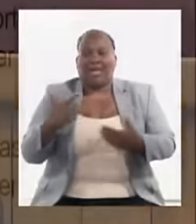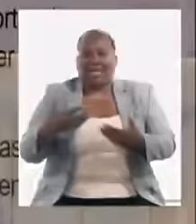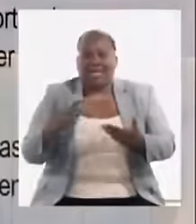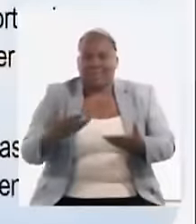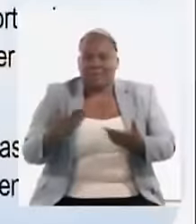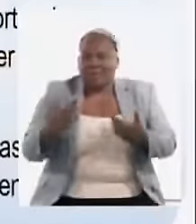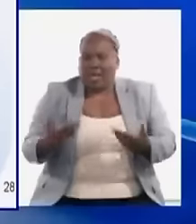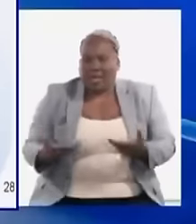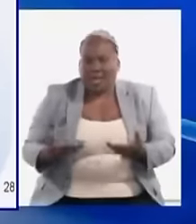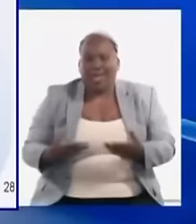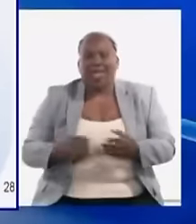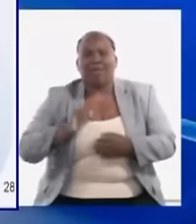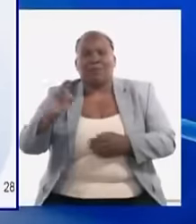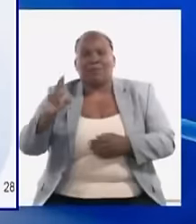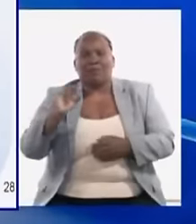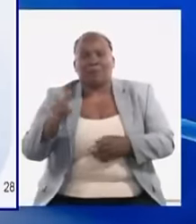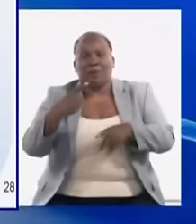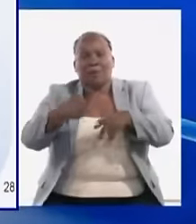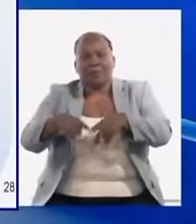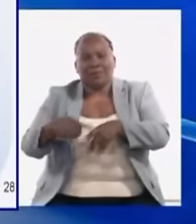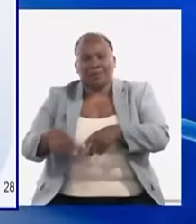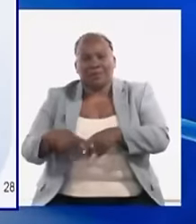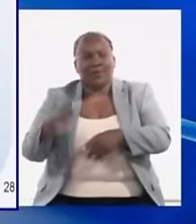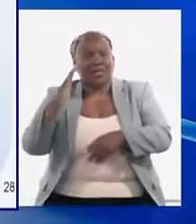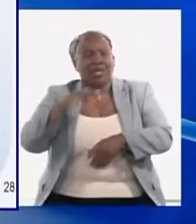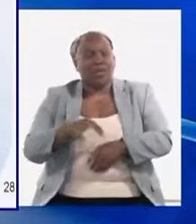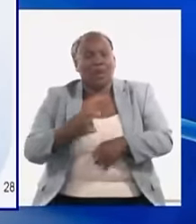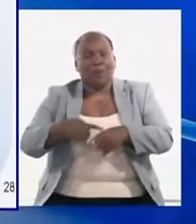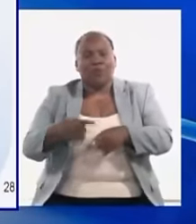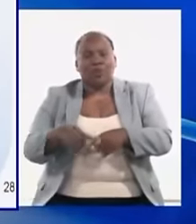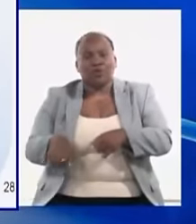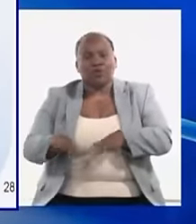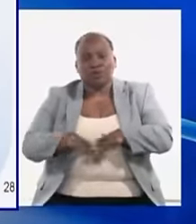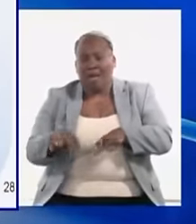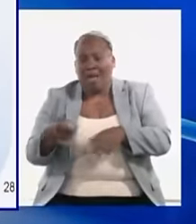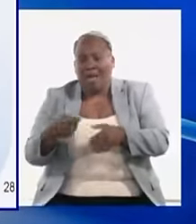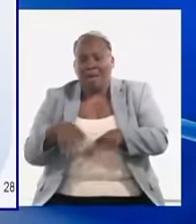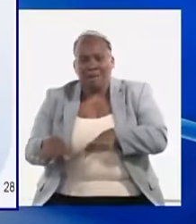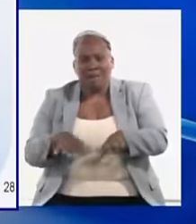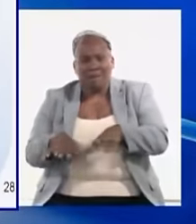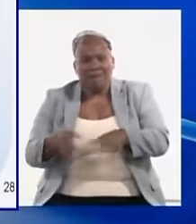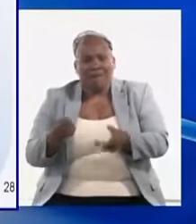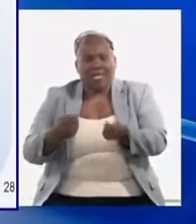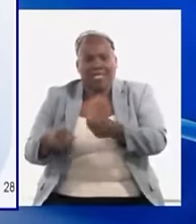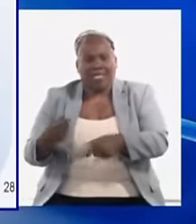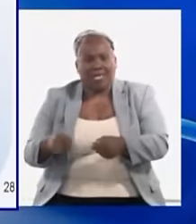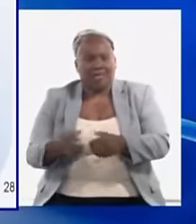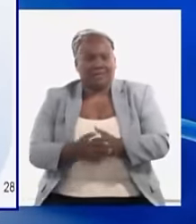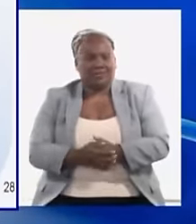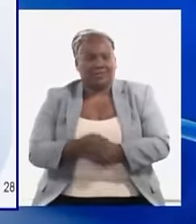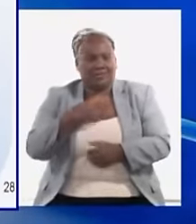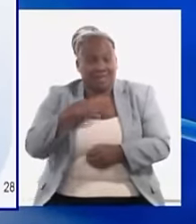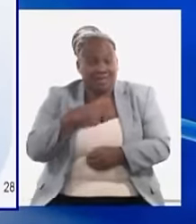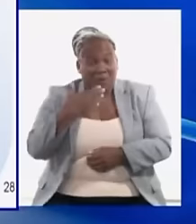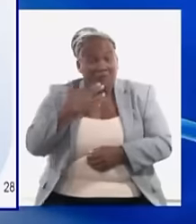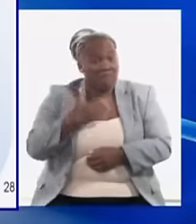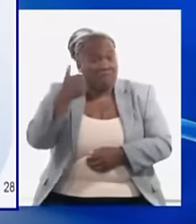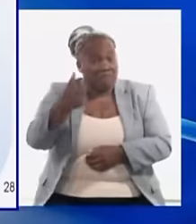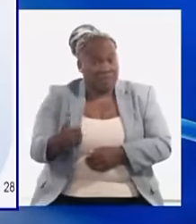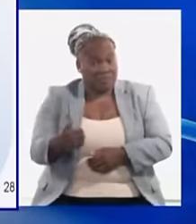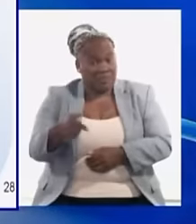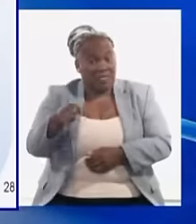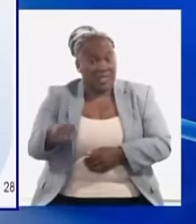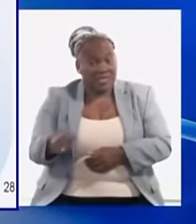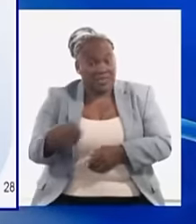materia prima y no de productos listos para la venta tenemos que favorecer esas